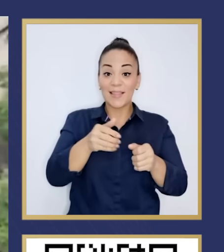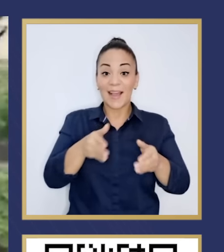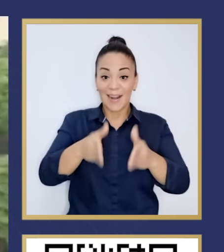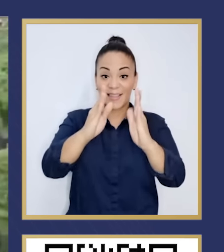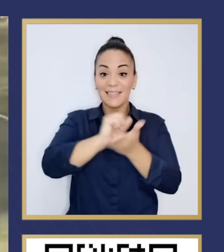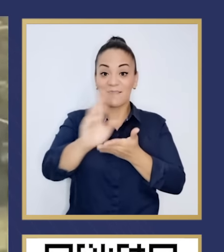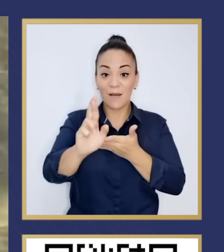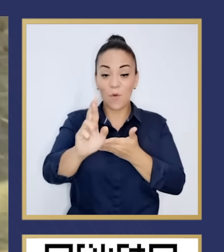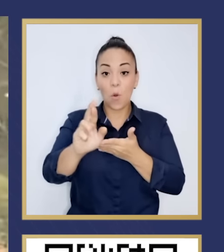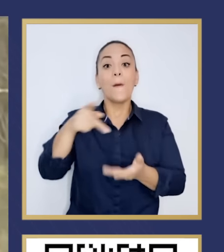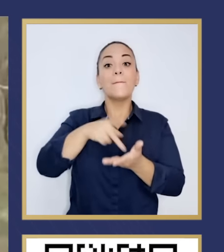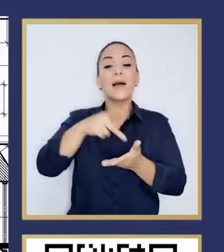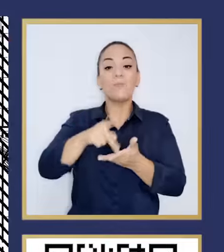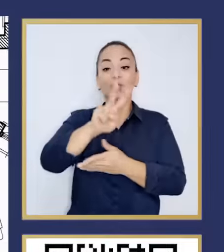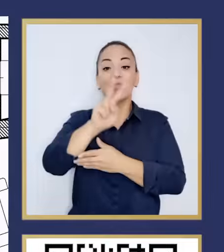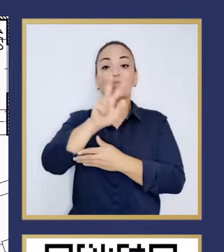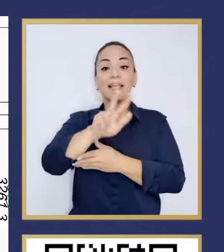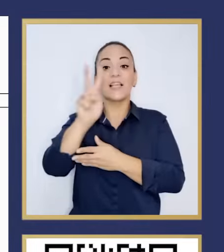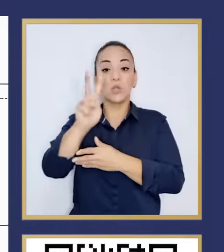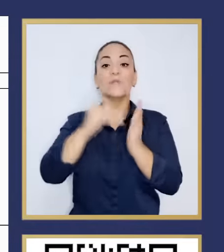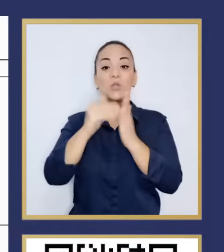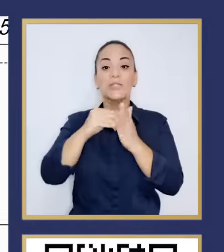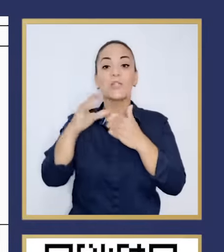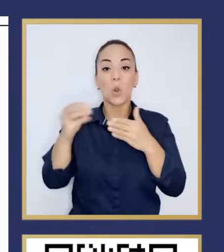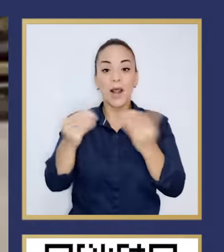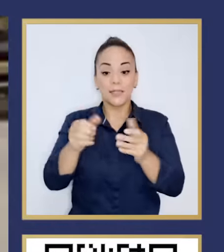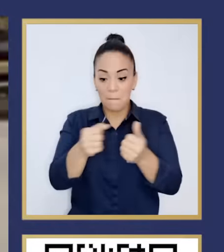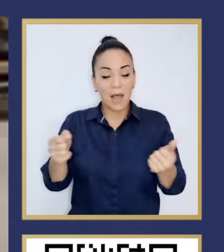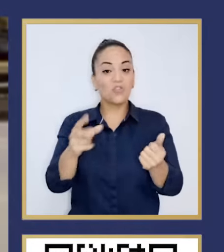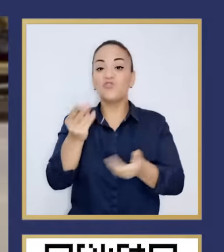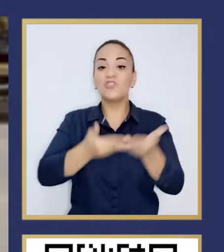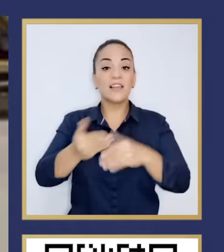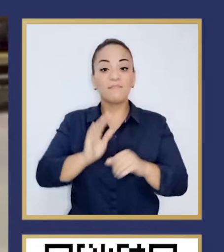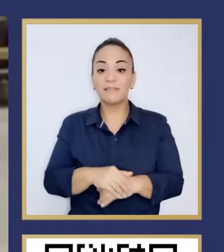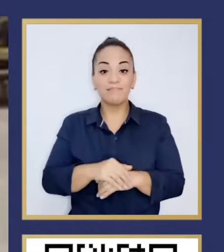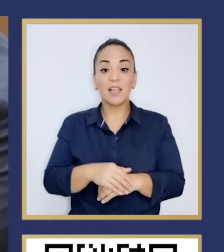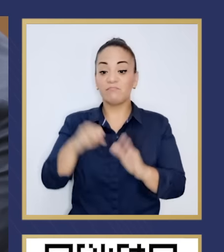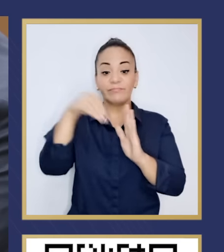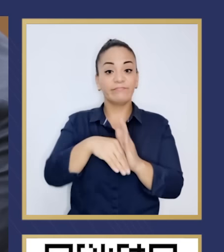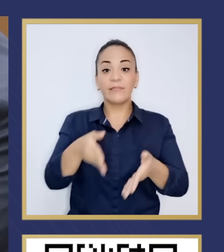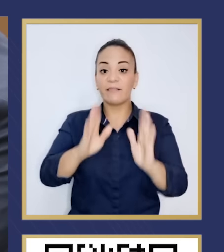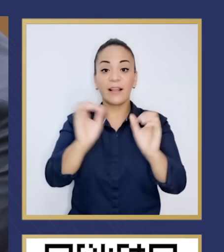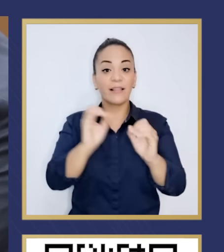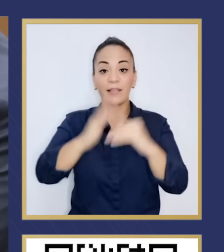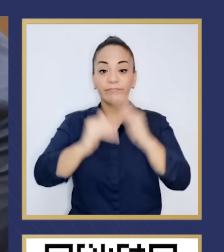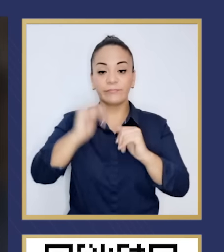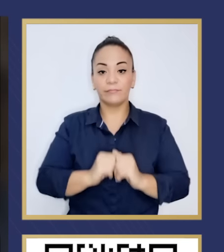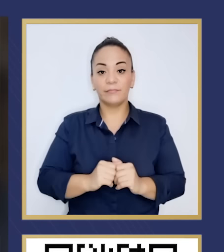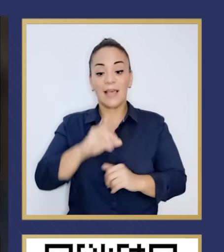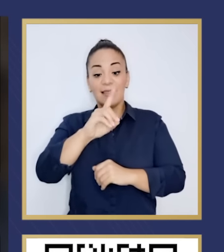Pagamos a OAS 32 millones de dólares por planos inservibles y también nos quedamos sin carretera. Diamante y